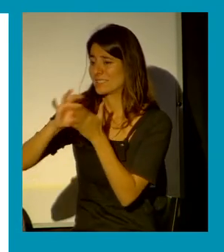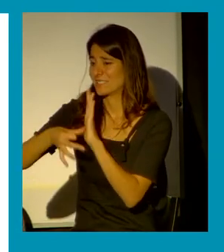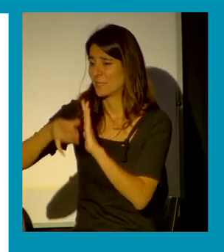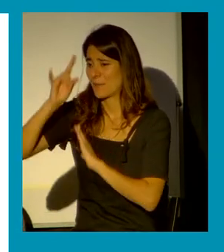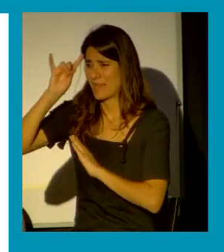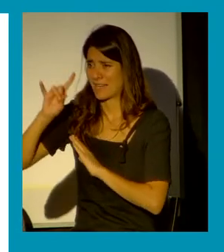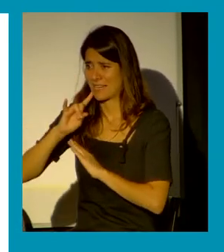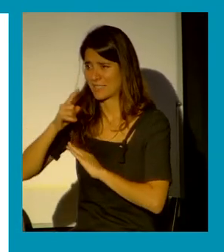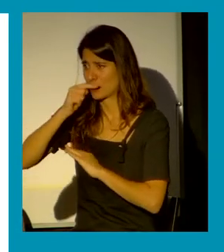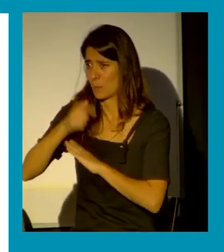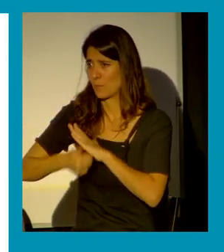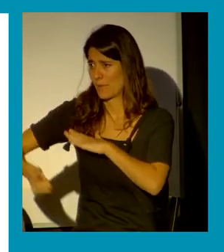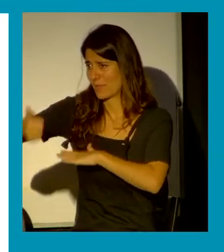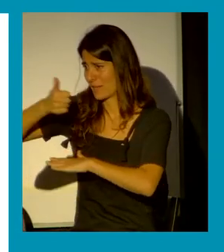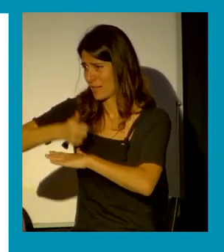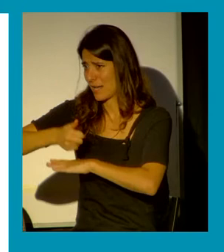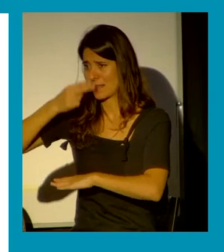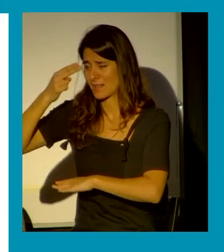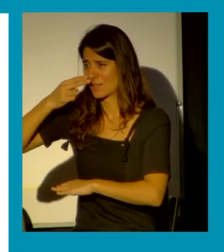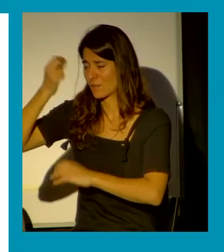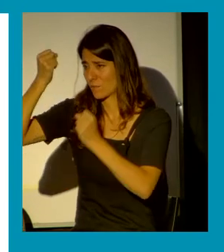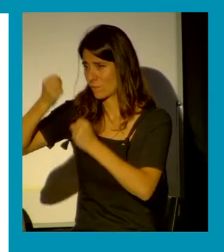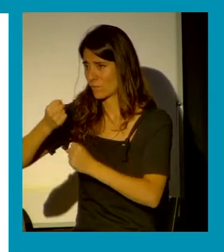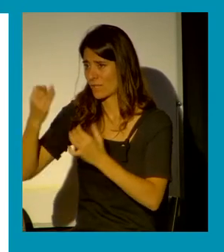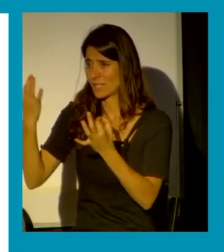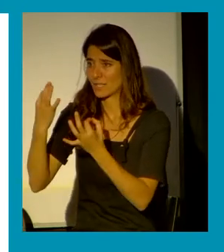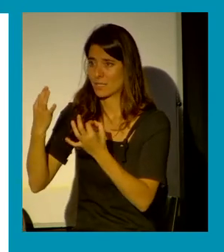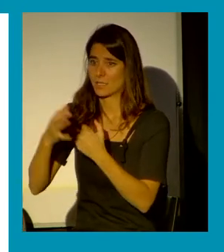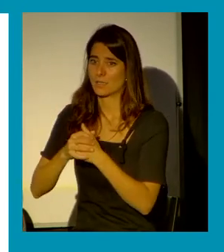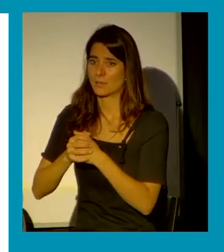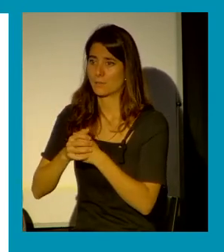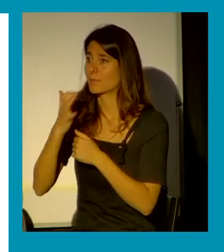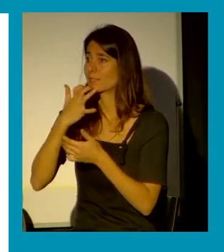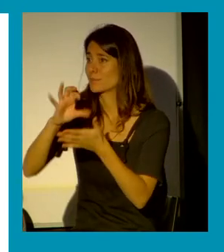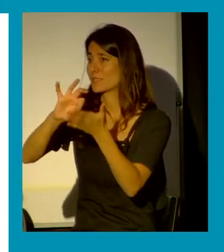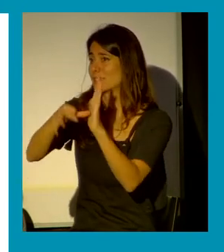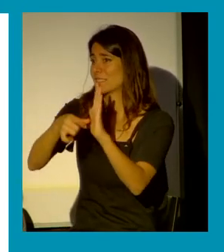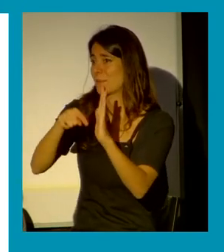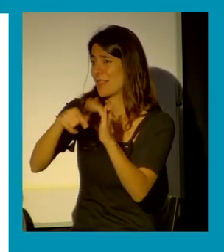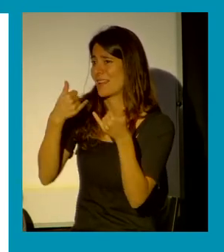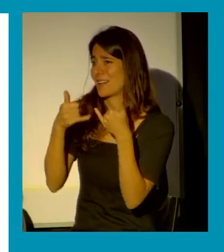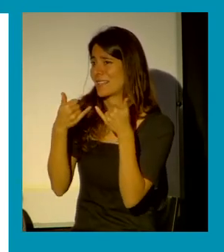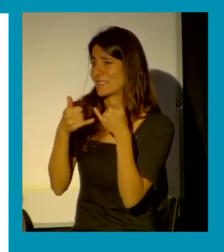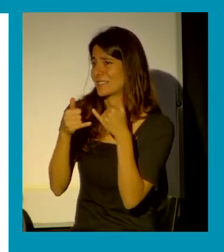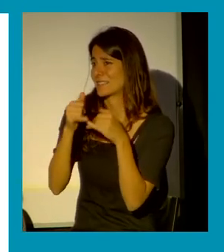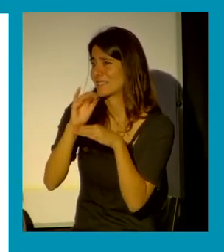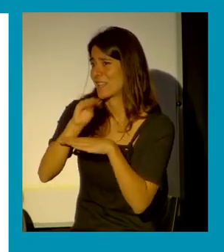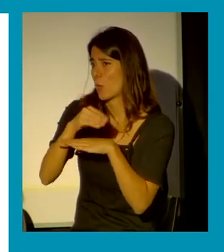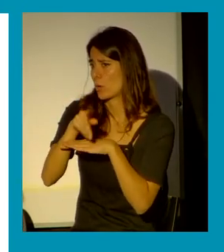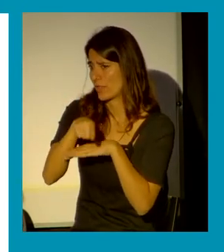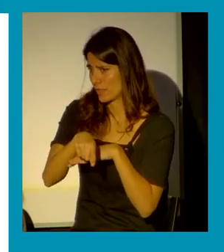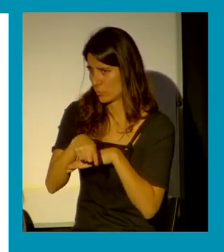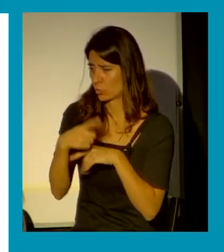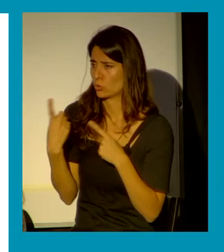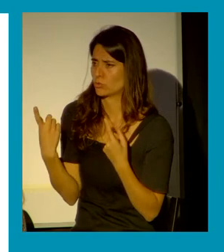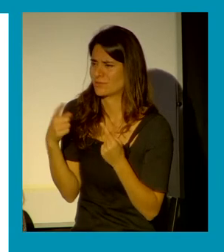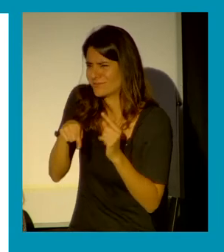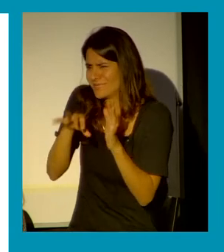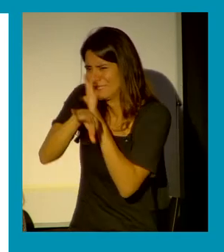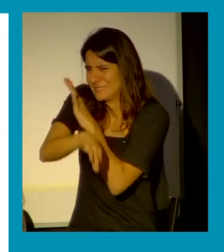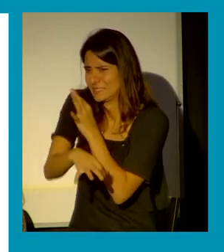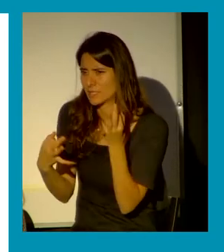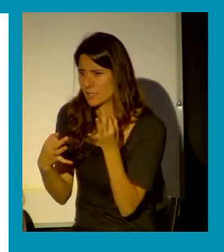en por ejemplo los sistemas restaurativos en ámbitos en leyes ¿qué significa